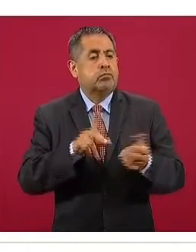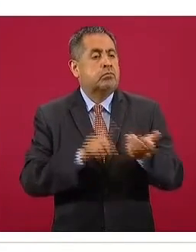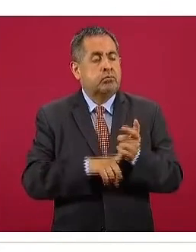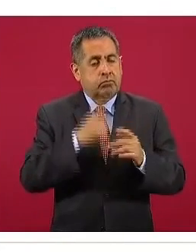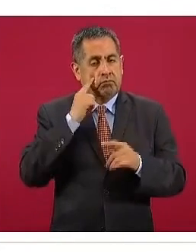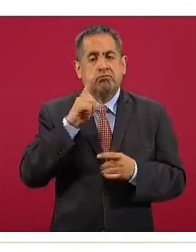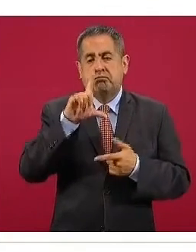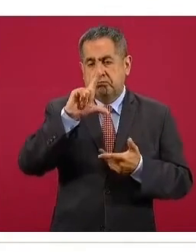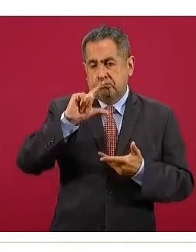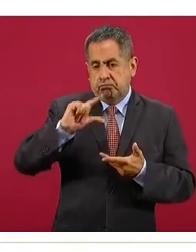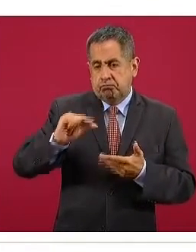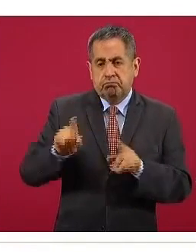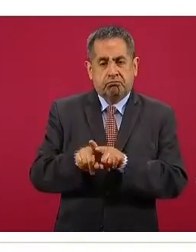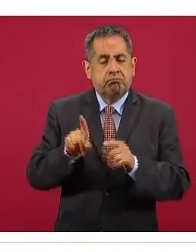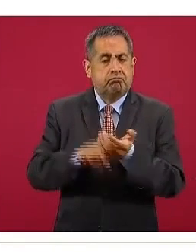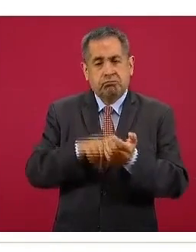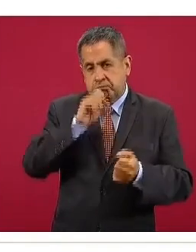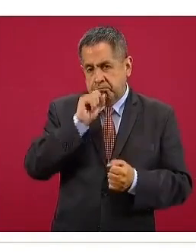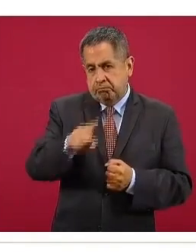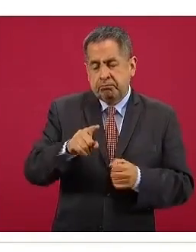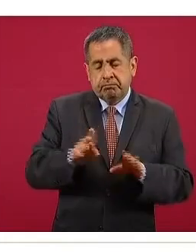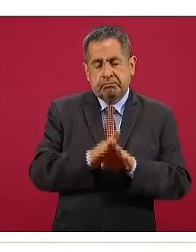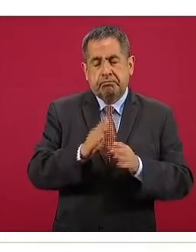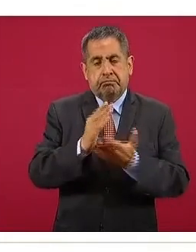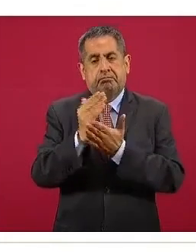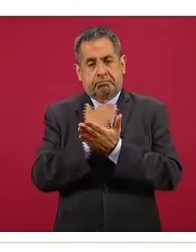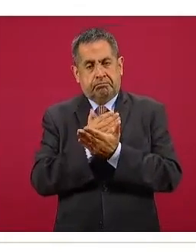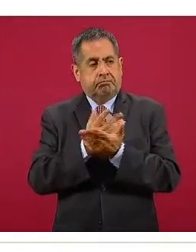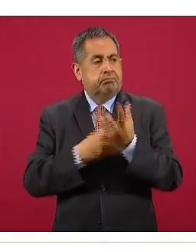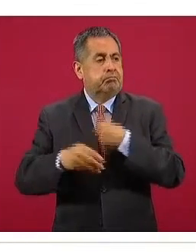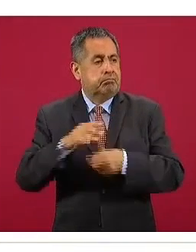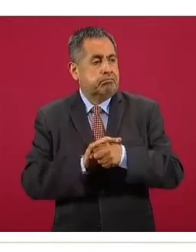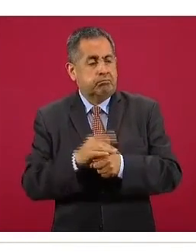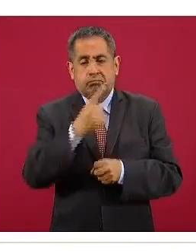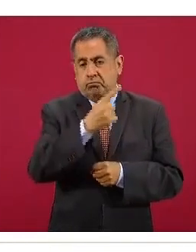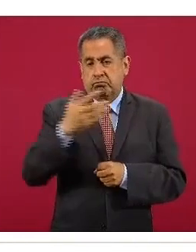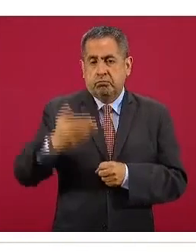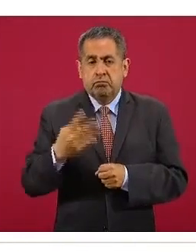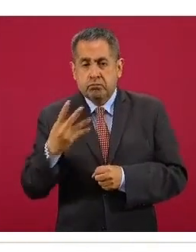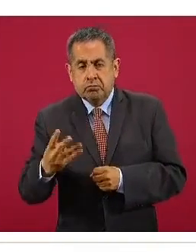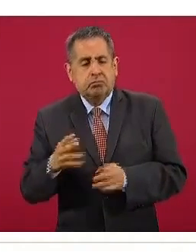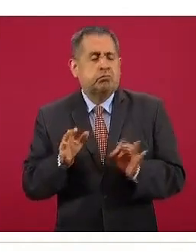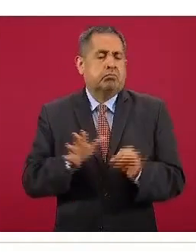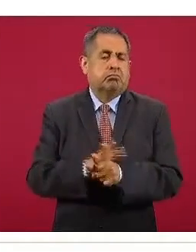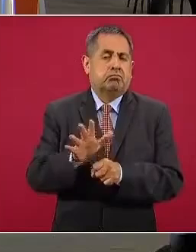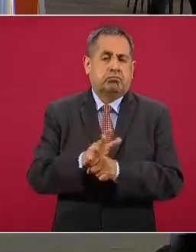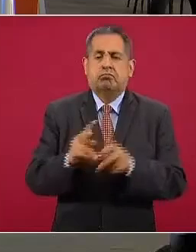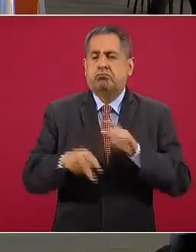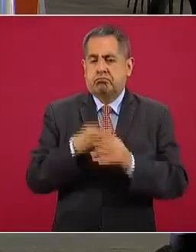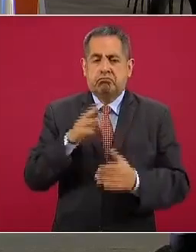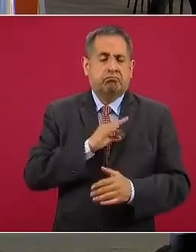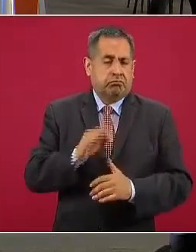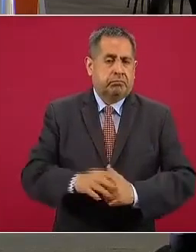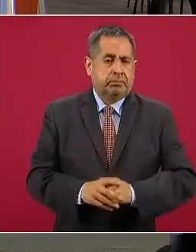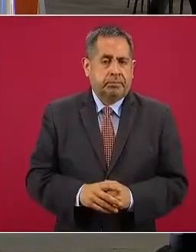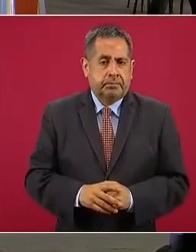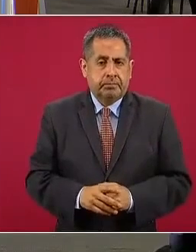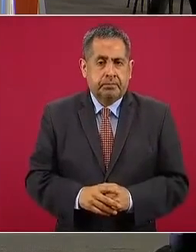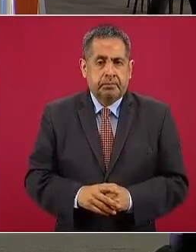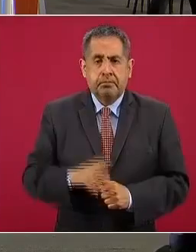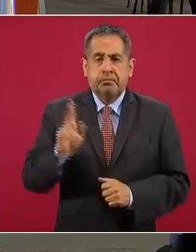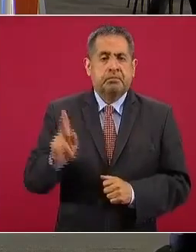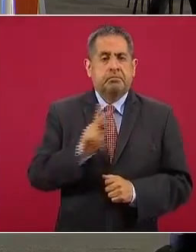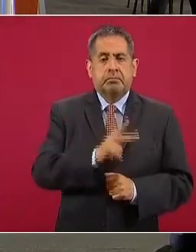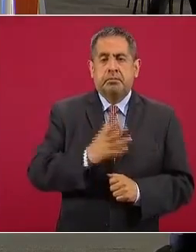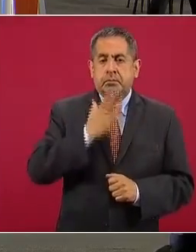en fase de descenso con menos de la cuarta parte de sus camas destinadas a COVID ocupadas. Sonora es un caso análogo,